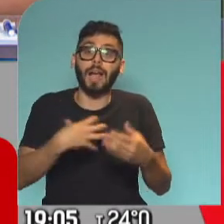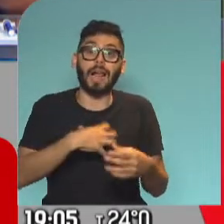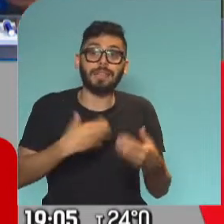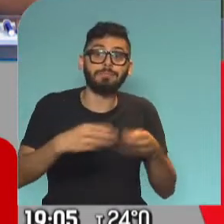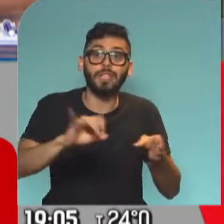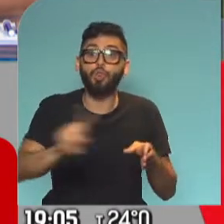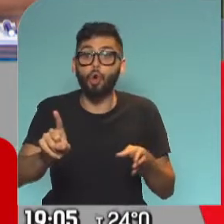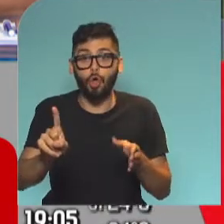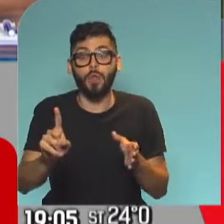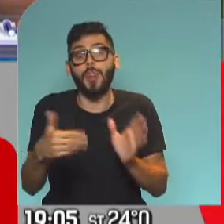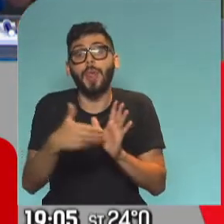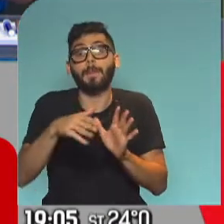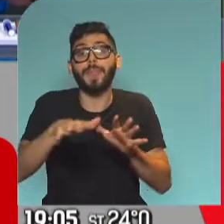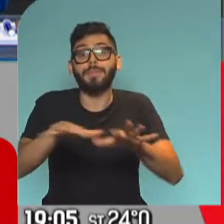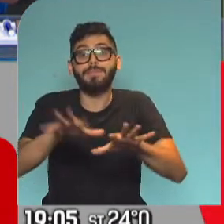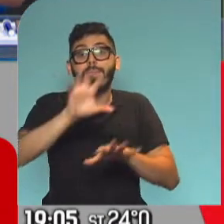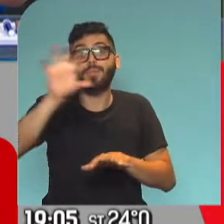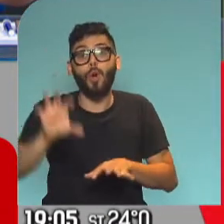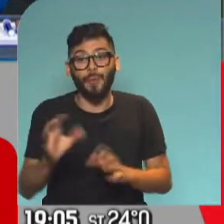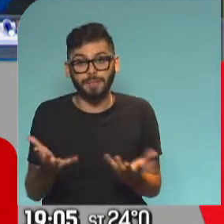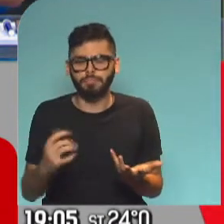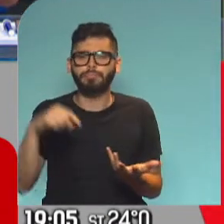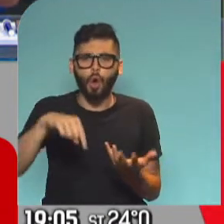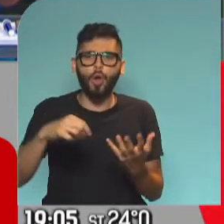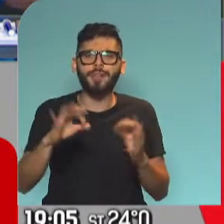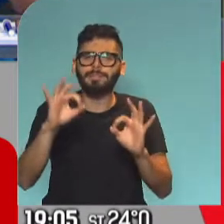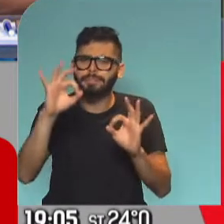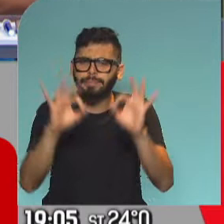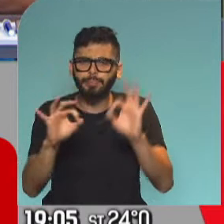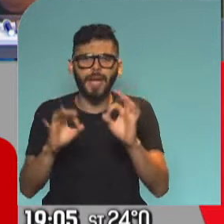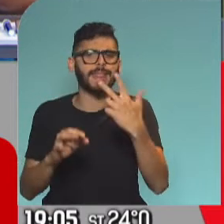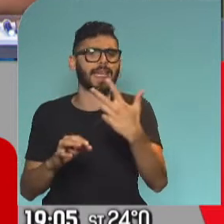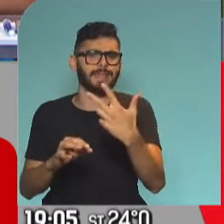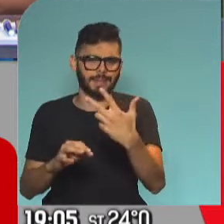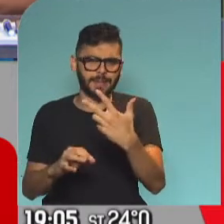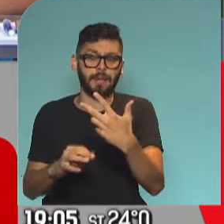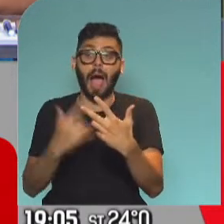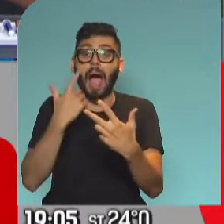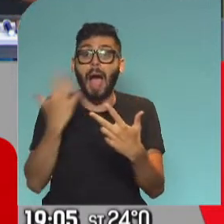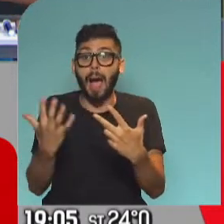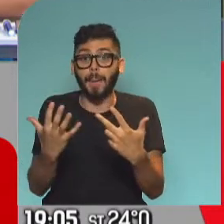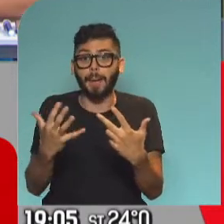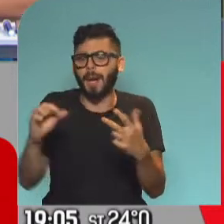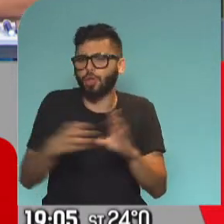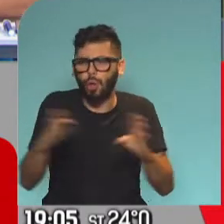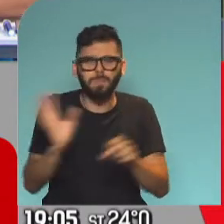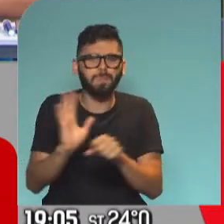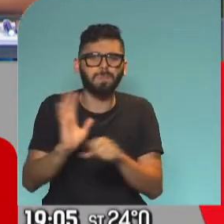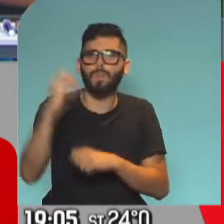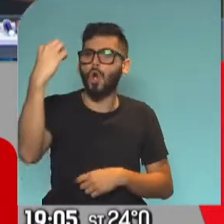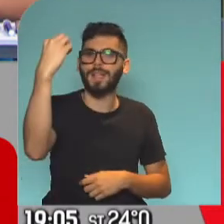sus provincias. Hoy en día tenés distintos indicadores, tres indicadores de los que hablamos en realidad para casi todo este semáforo